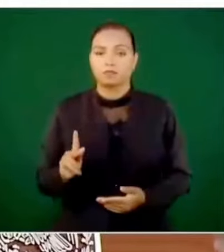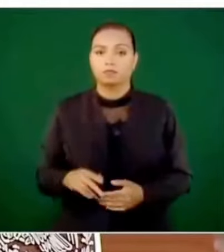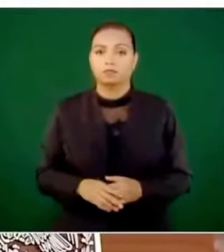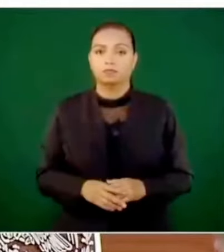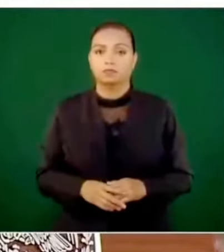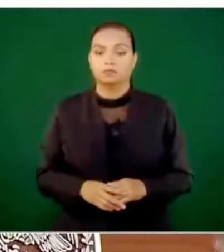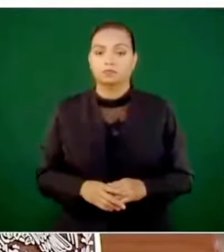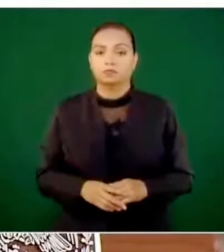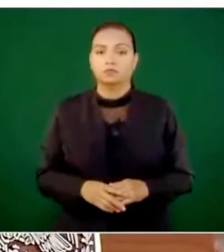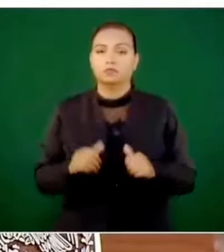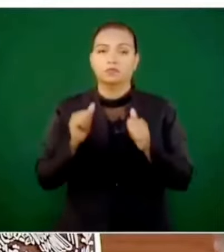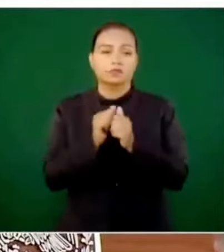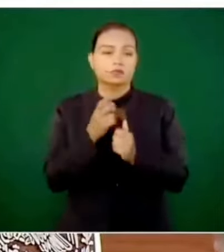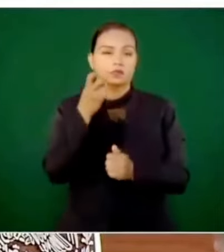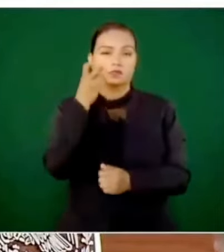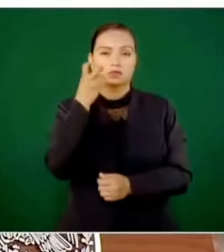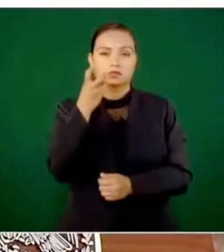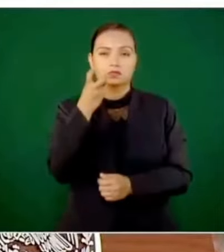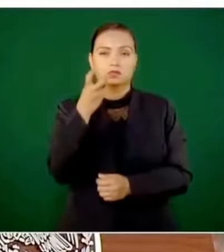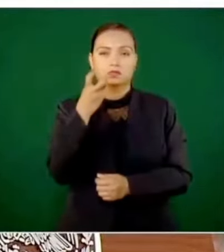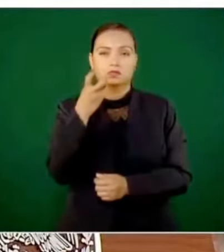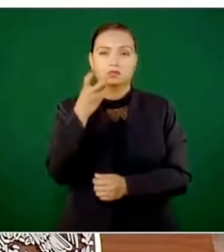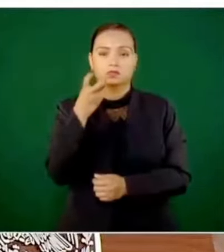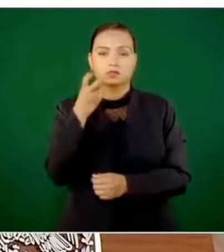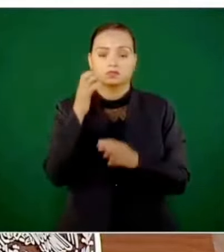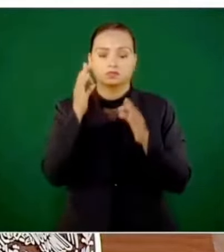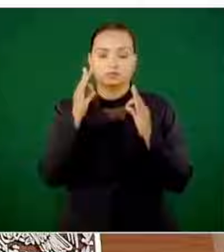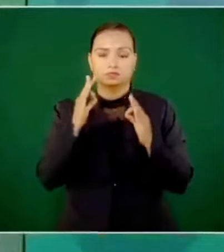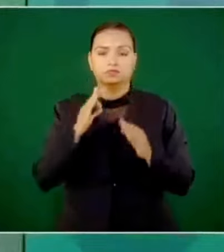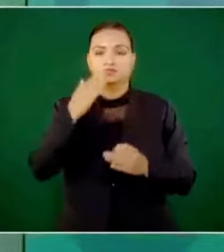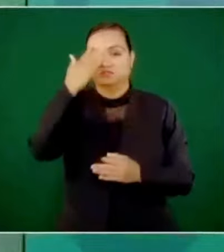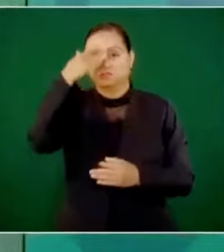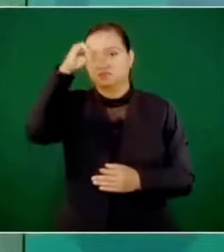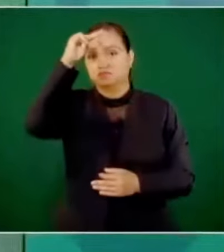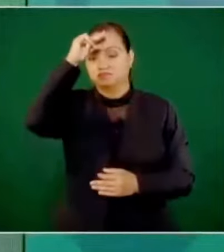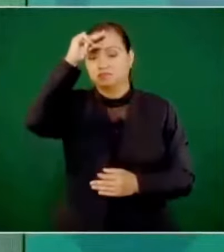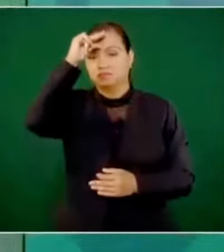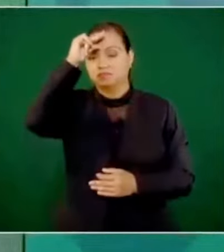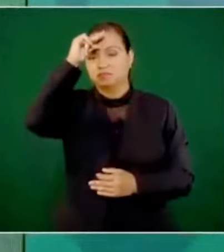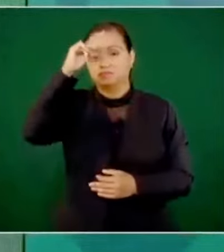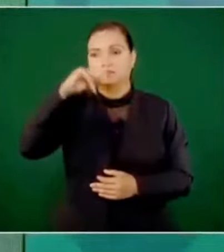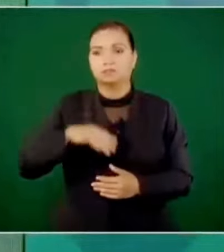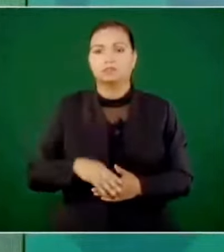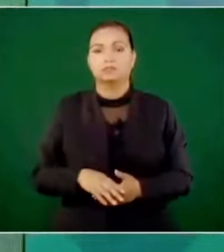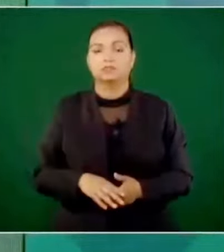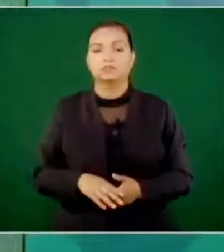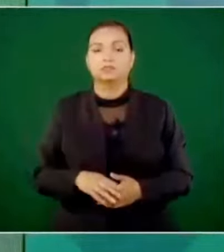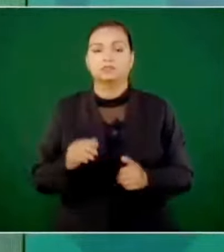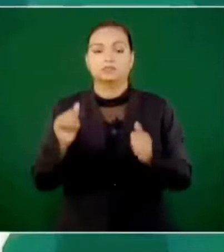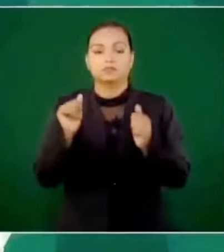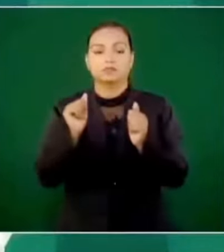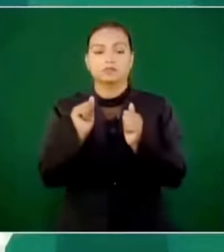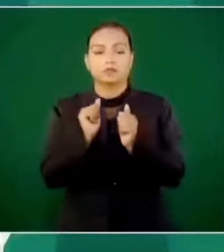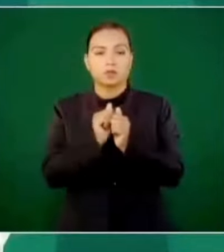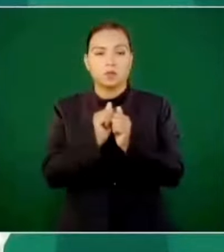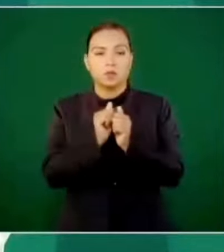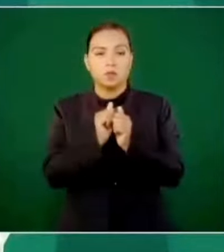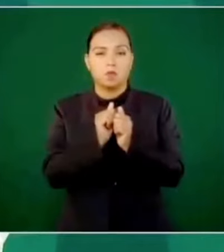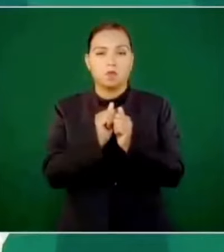Con esa prudencia, sabiduría y con una estrategia